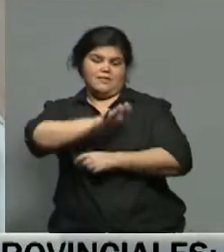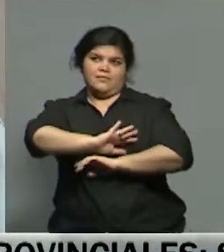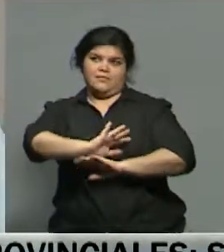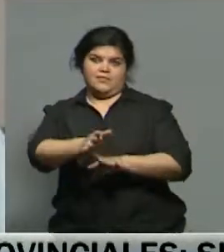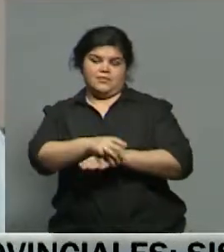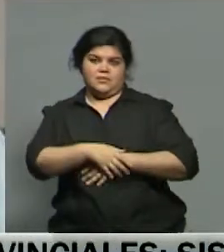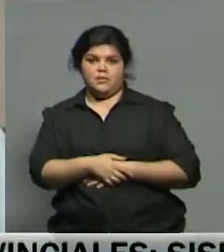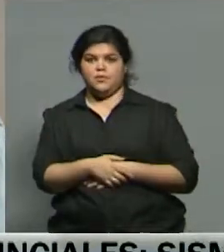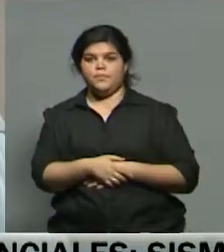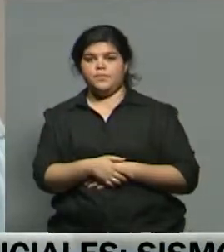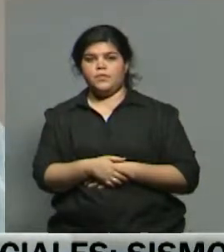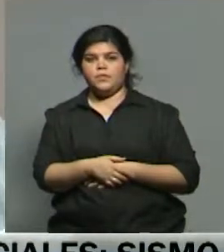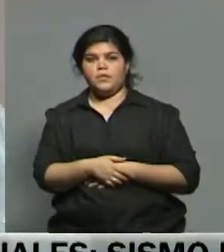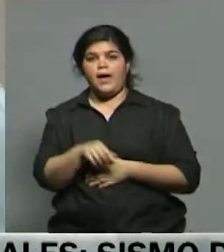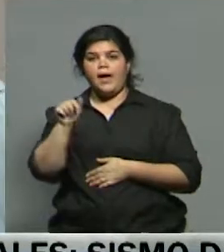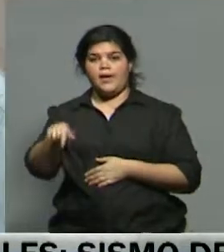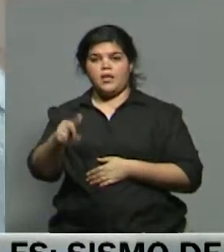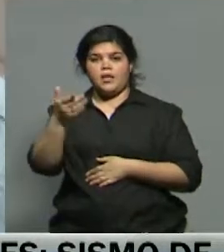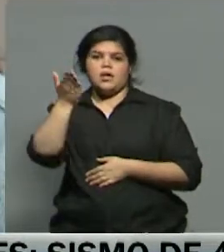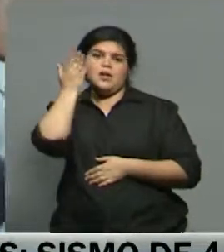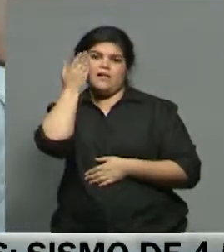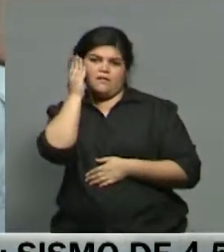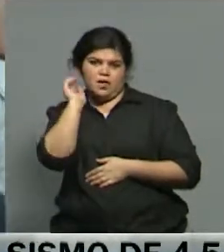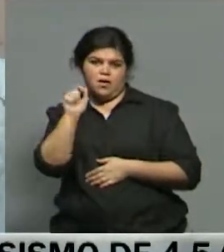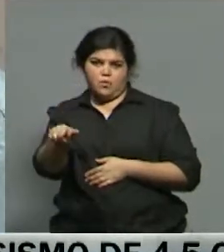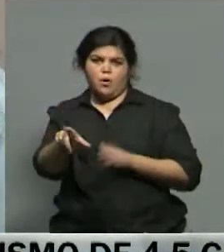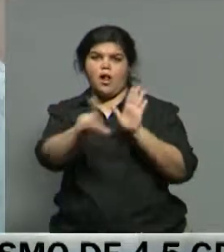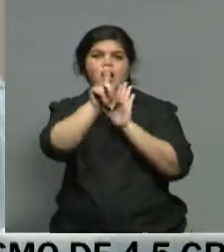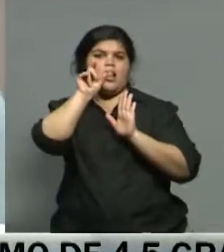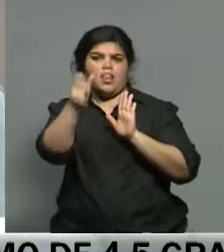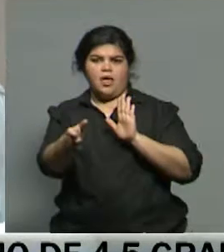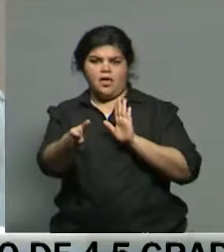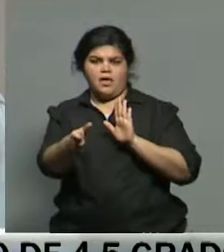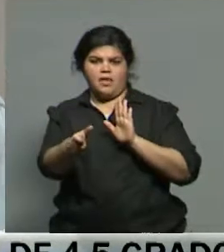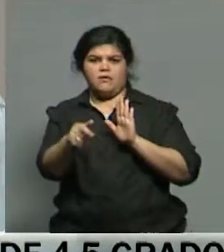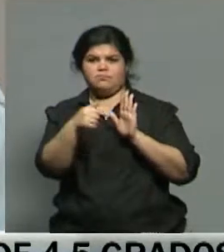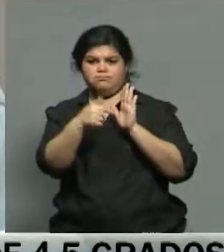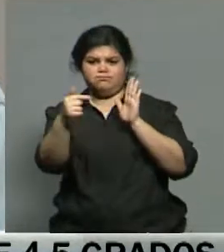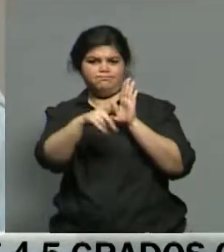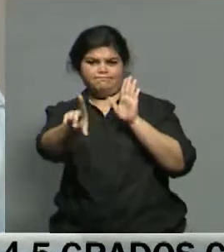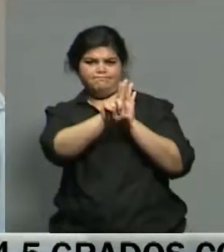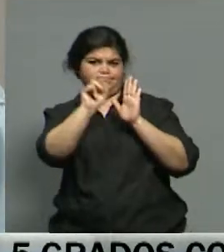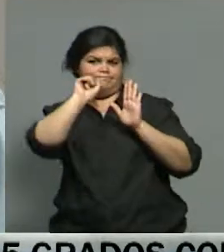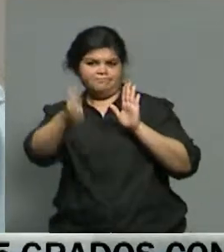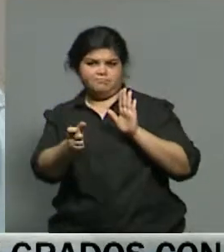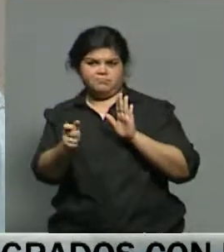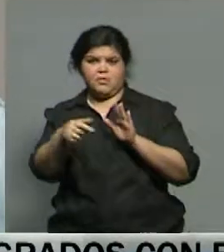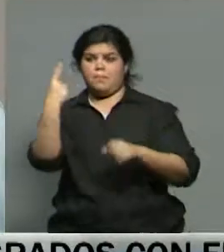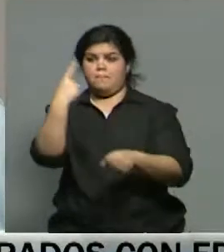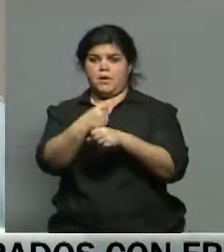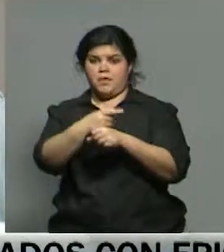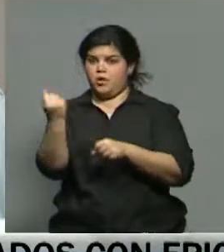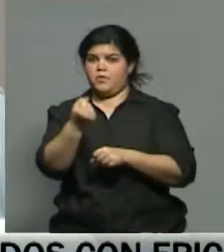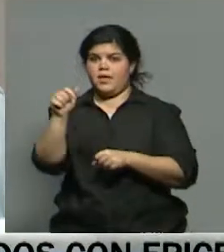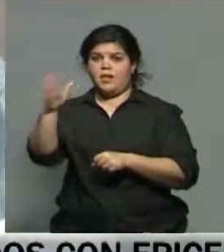La red social que está infringiendo las leyes en nuestro país, en el país de todos nosotros, tiene que entender que, primero eso, que está infringiendo